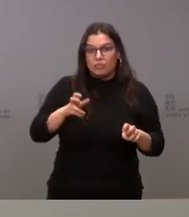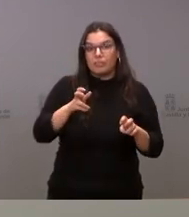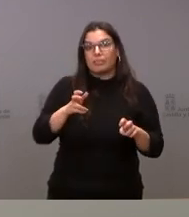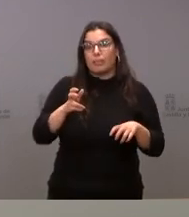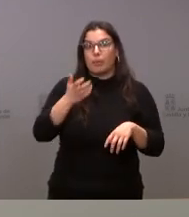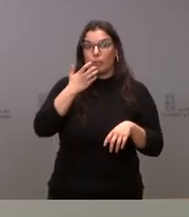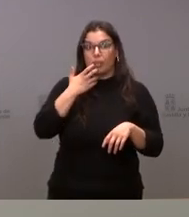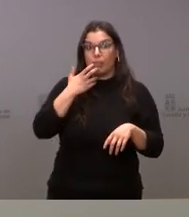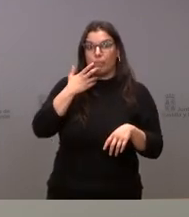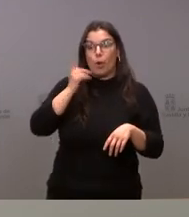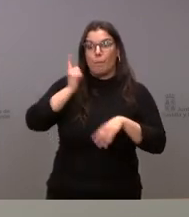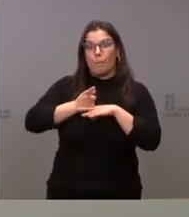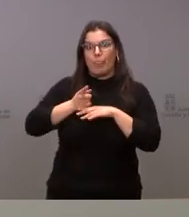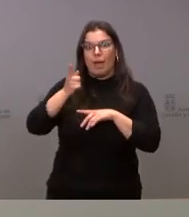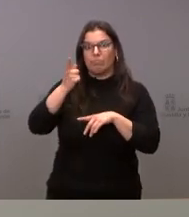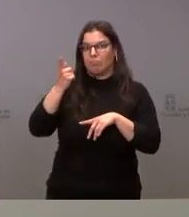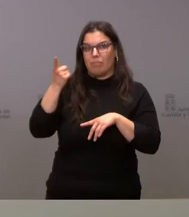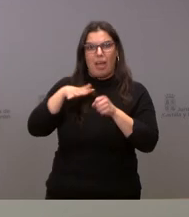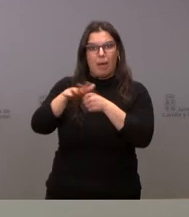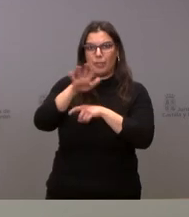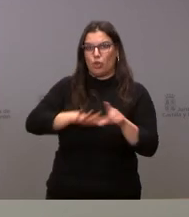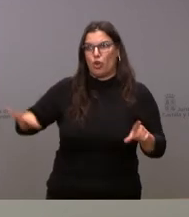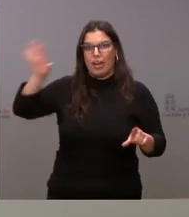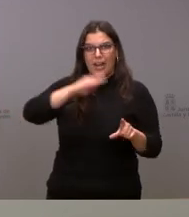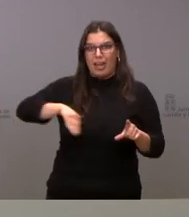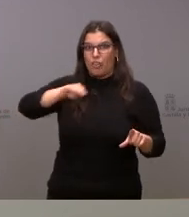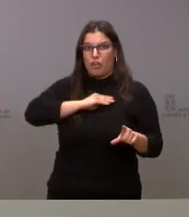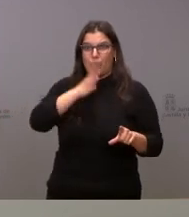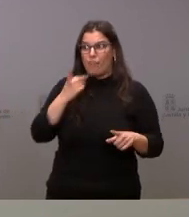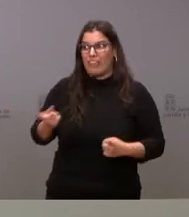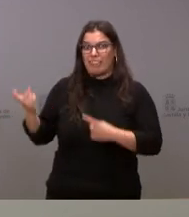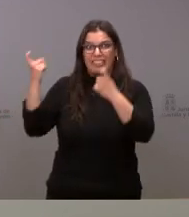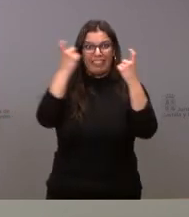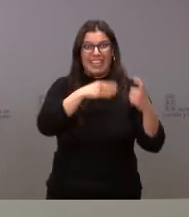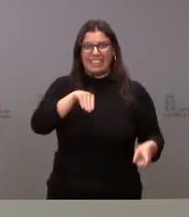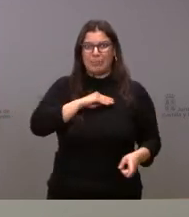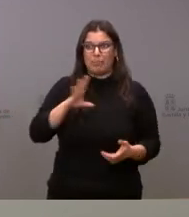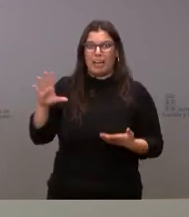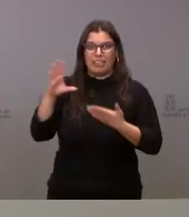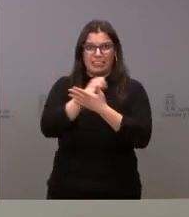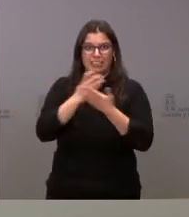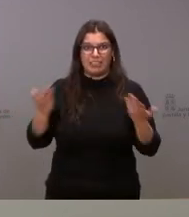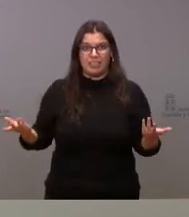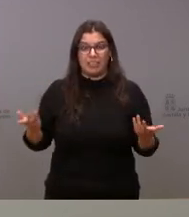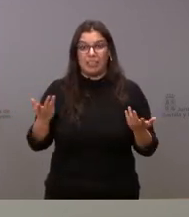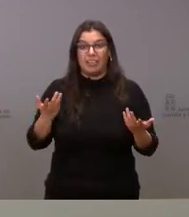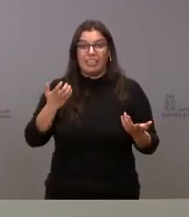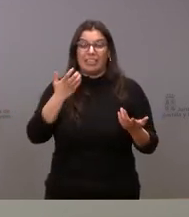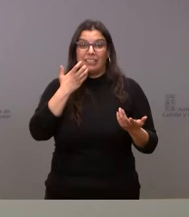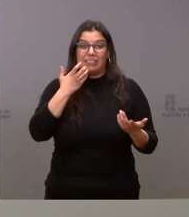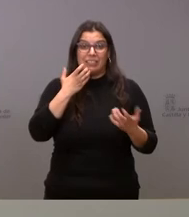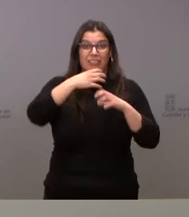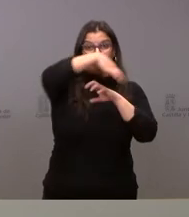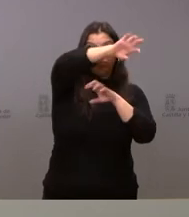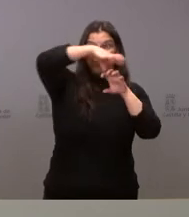profesionales los profesionales faltan en toda España y cuando faltan en toda España se nota todavía más en aquellos lugares más periféricos